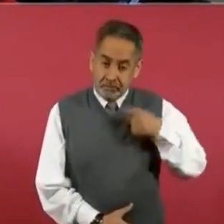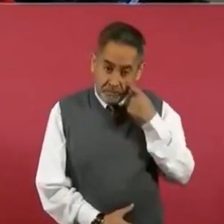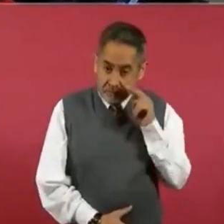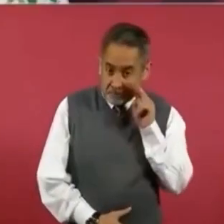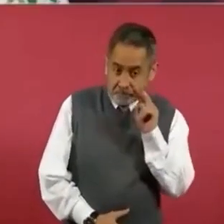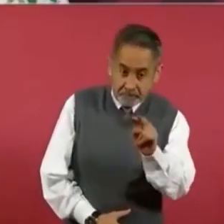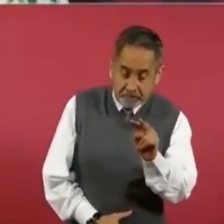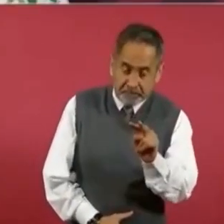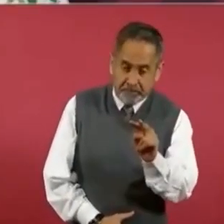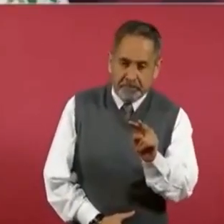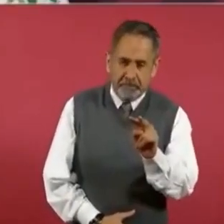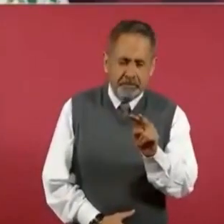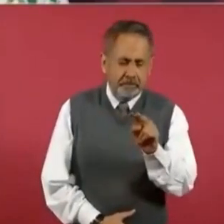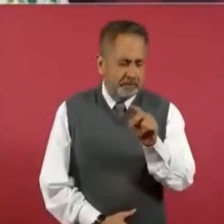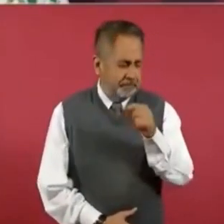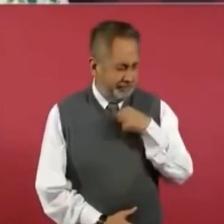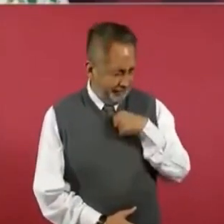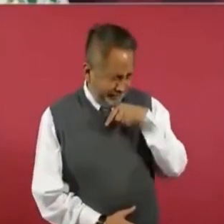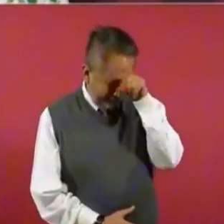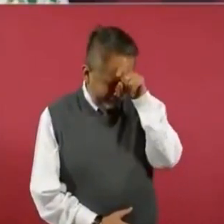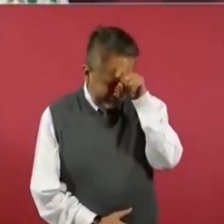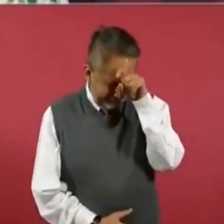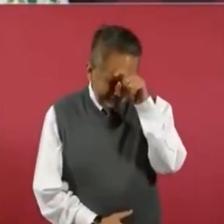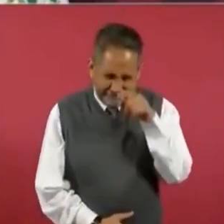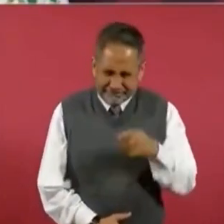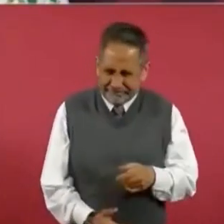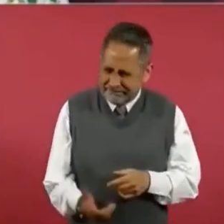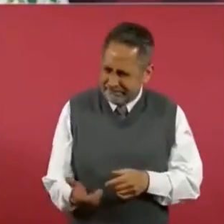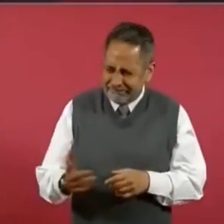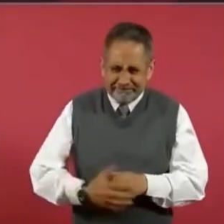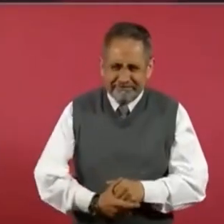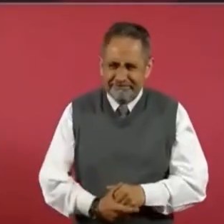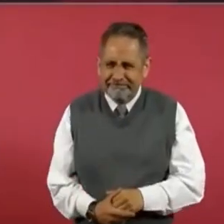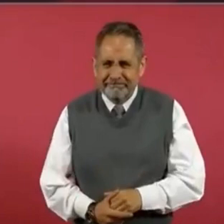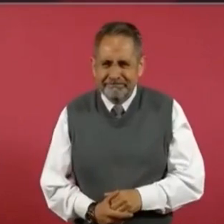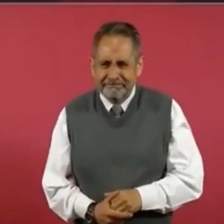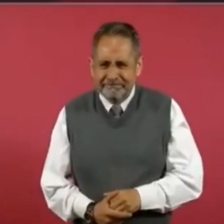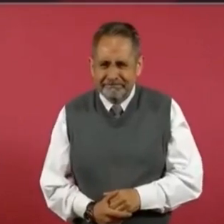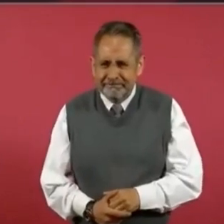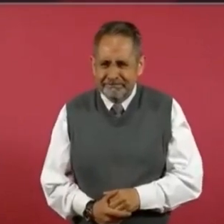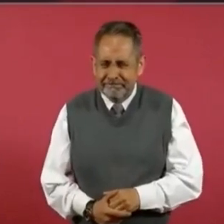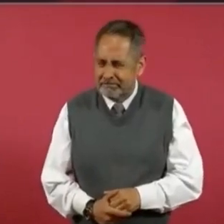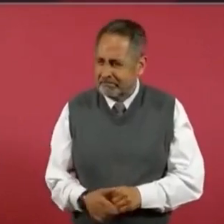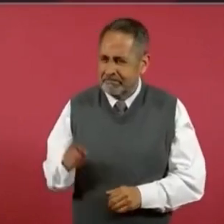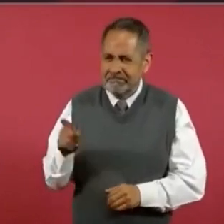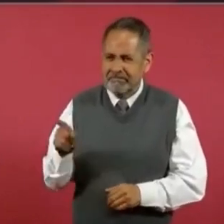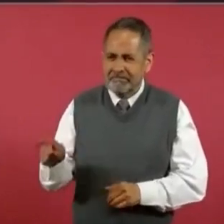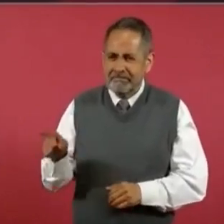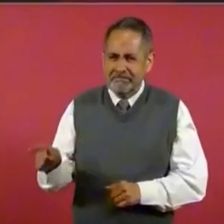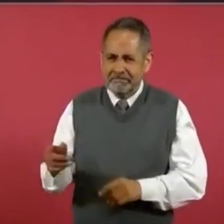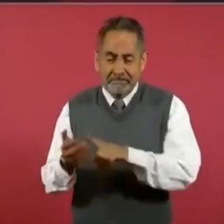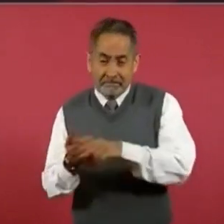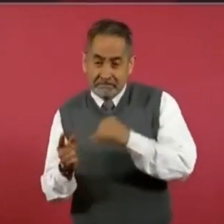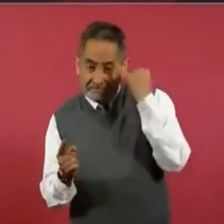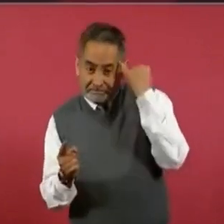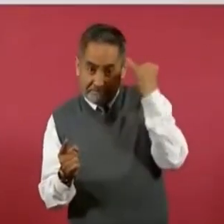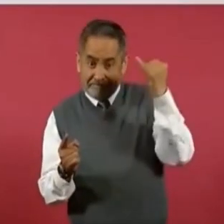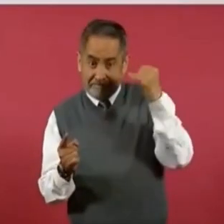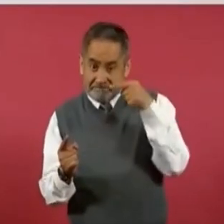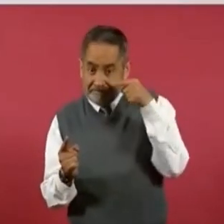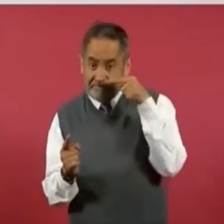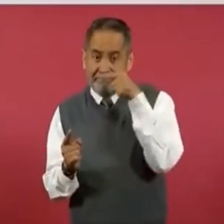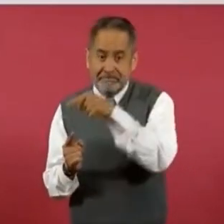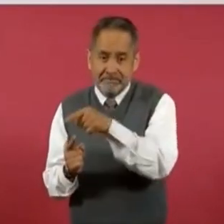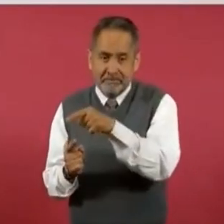me pregunté, ¿le salió este asunto a él o